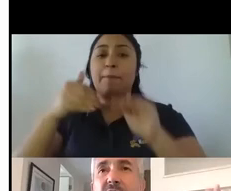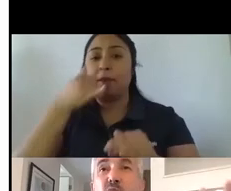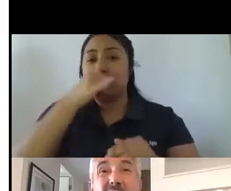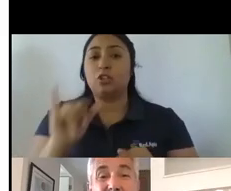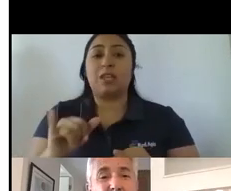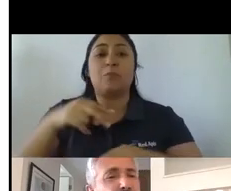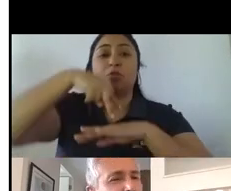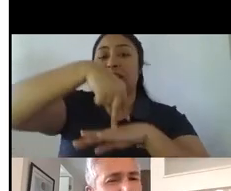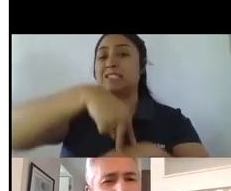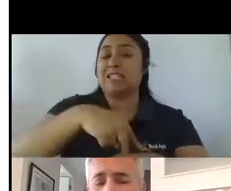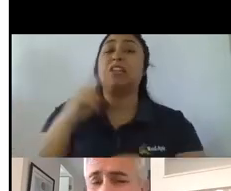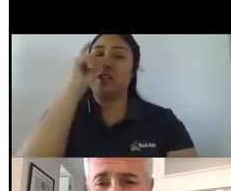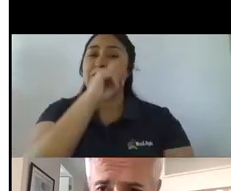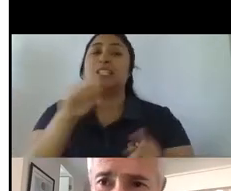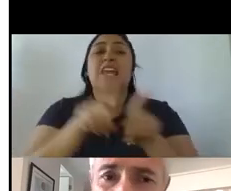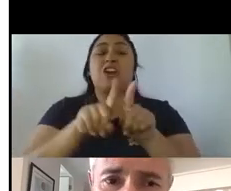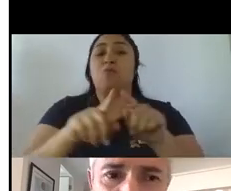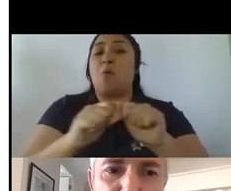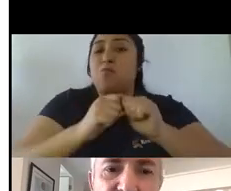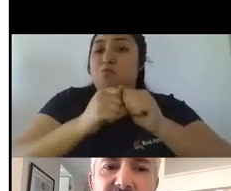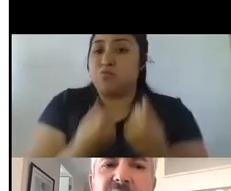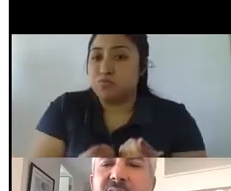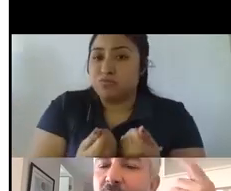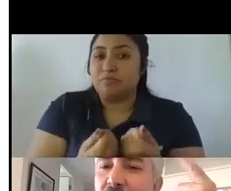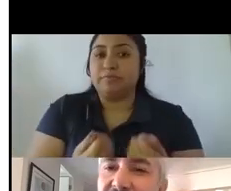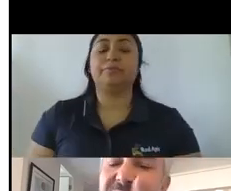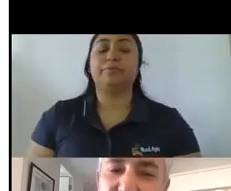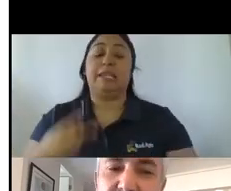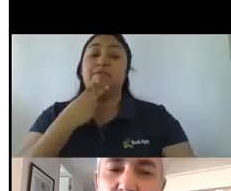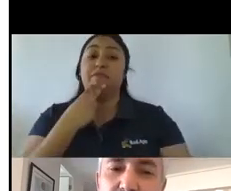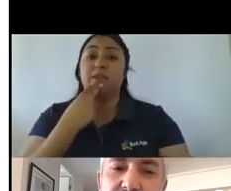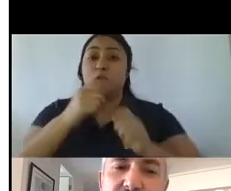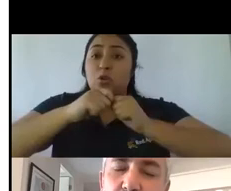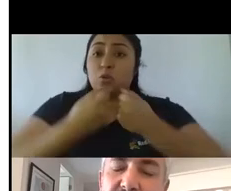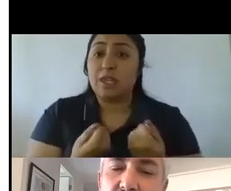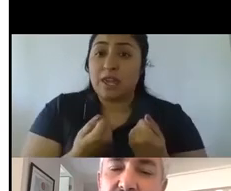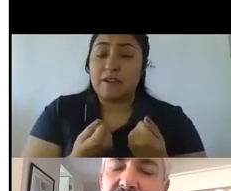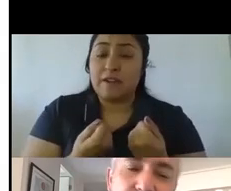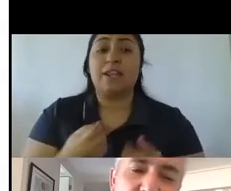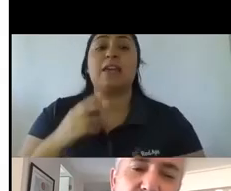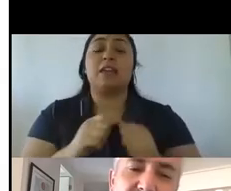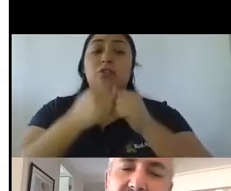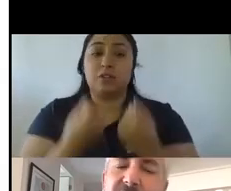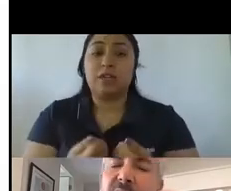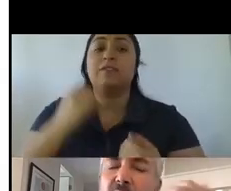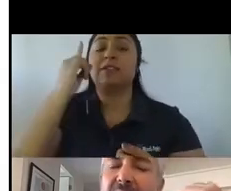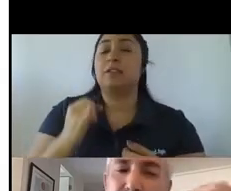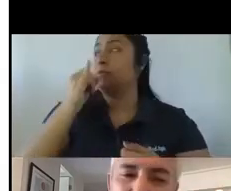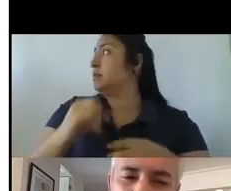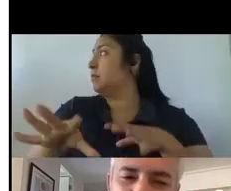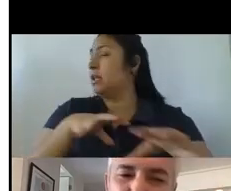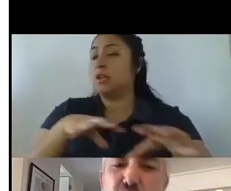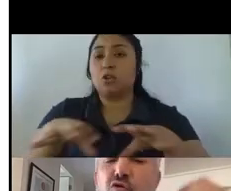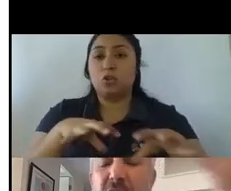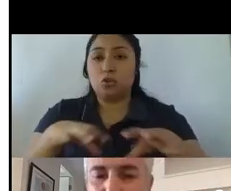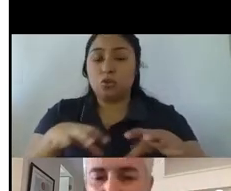Entonces, es como un quiebre. Y claro, vivimos en un quiebre y en los quiebres siempre suceden cosas y eso es importante, ¿eh? Porque hay cambios